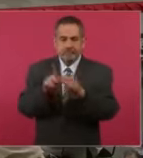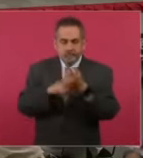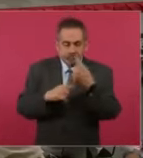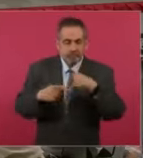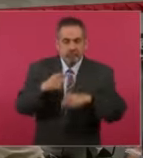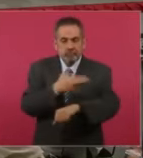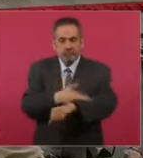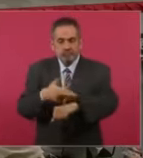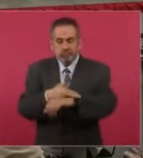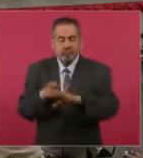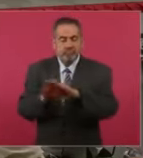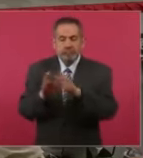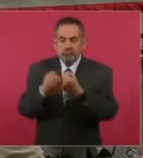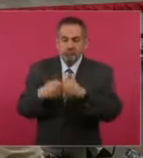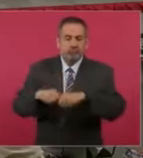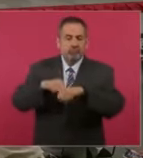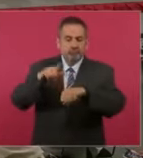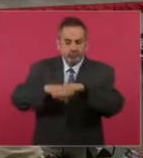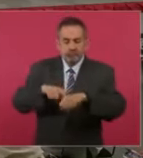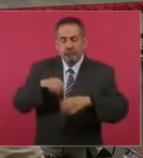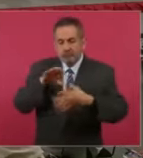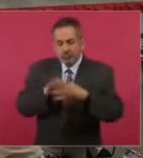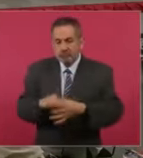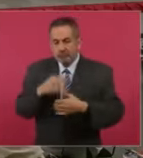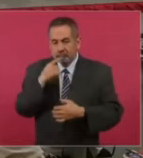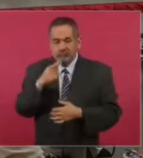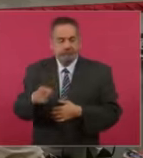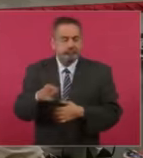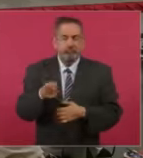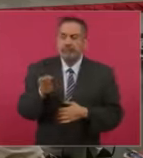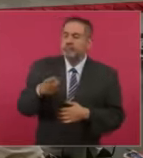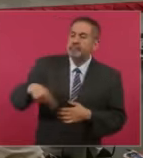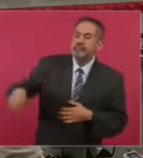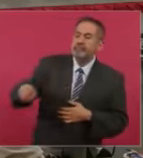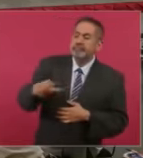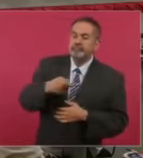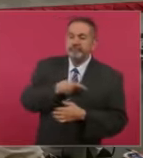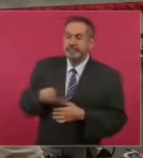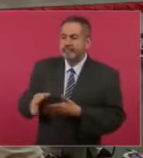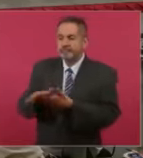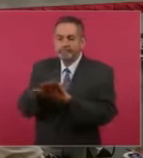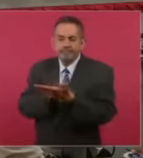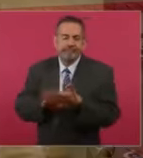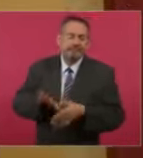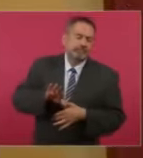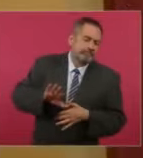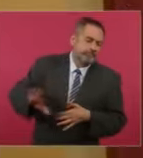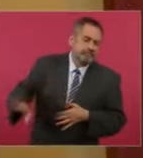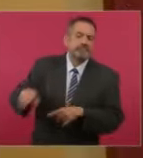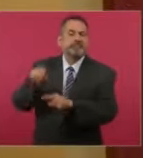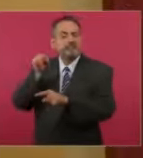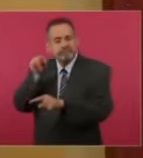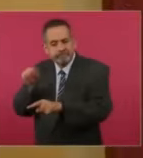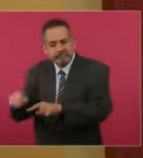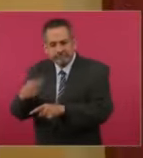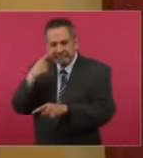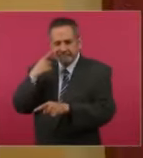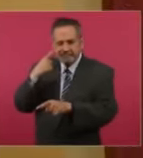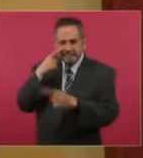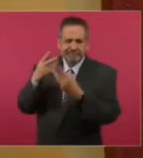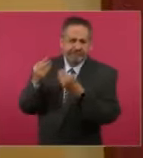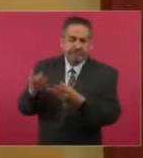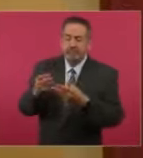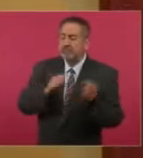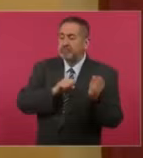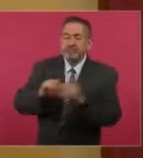ocurren en contextos sociales, donde hay marginación, donde hay deprivación, donde hay abandono. Y eso se explica